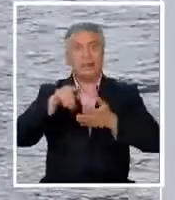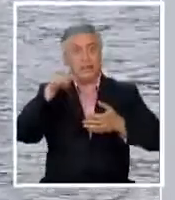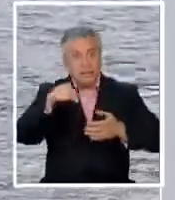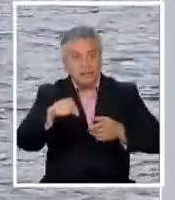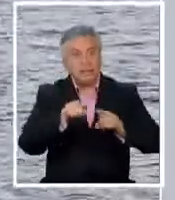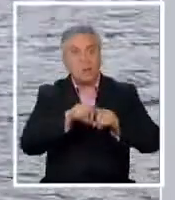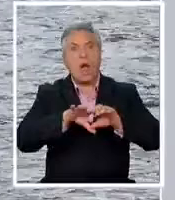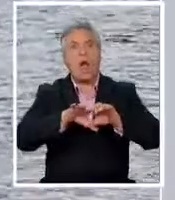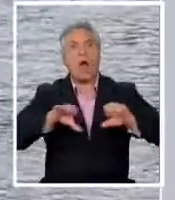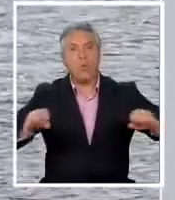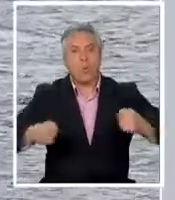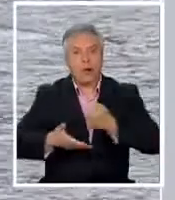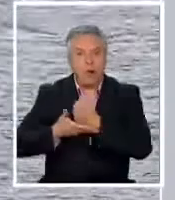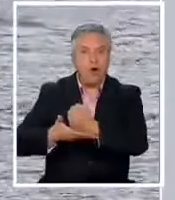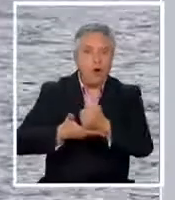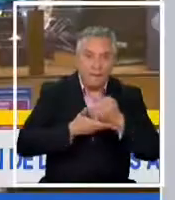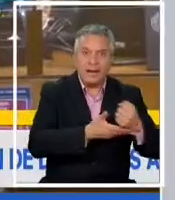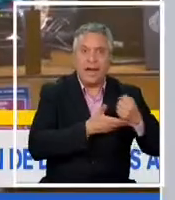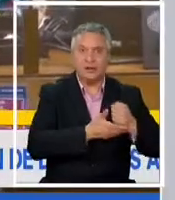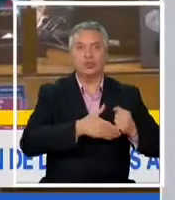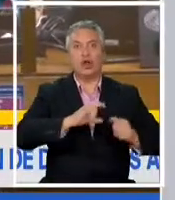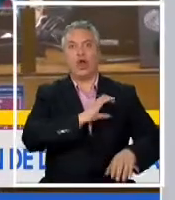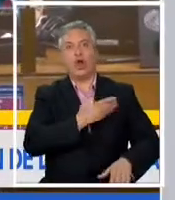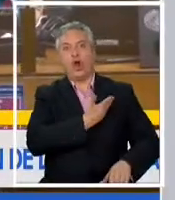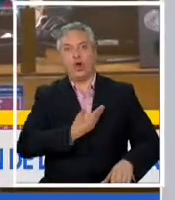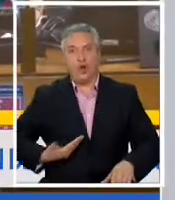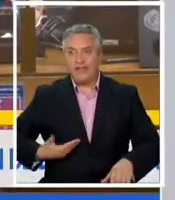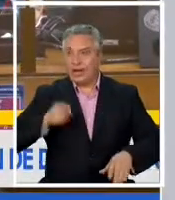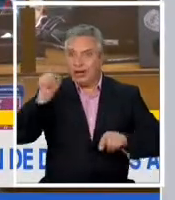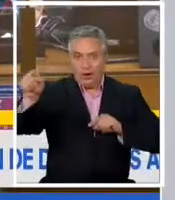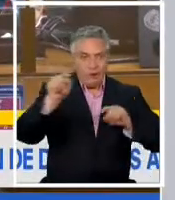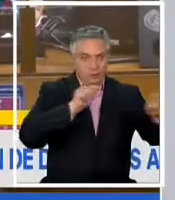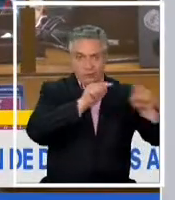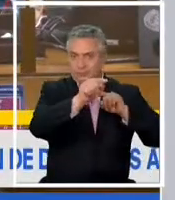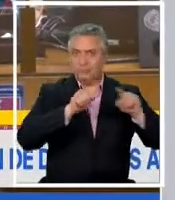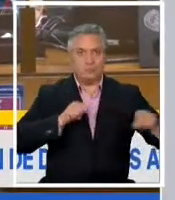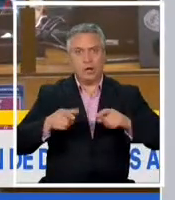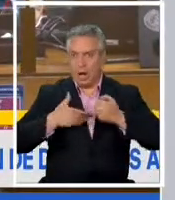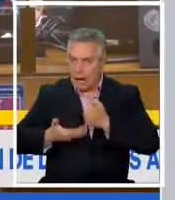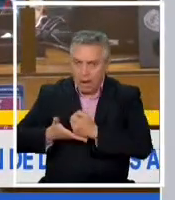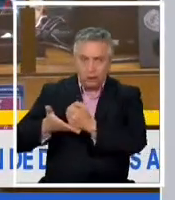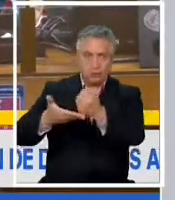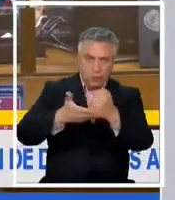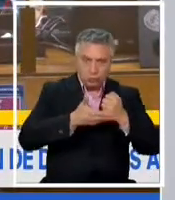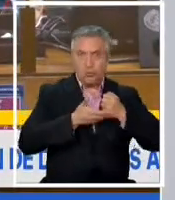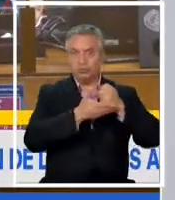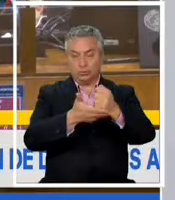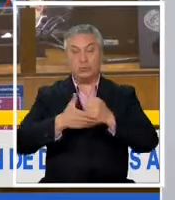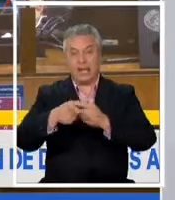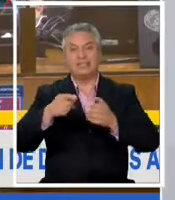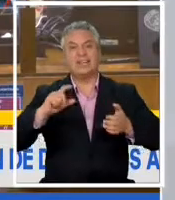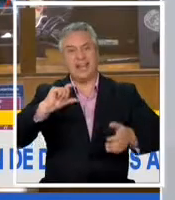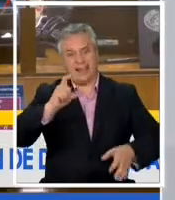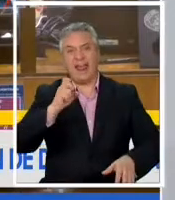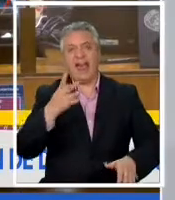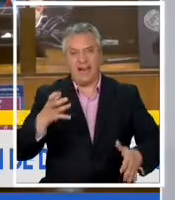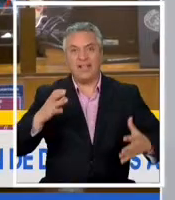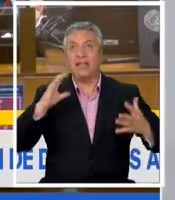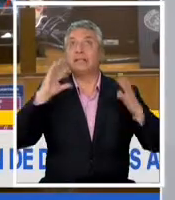cooperación un acuerdo de cooperación entre estados un acuerdo de cooperación y solidaridad frente a una grave crisis climática